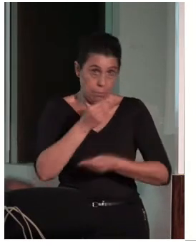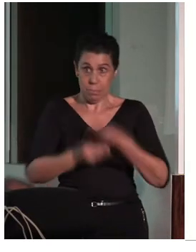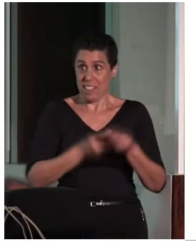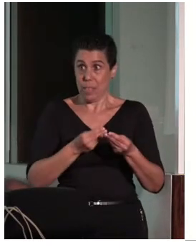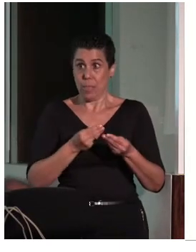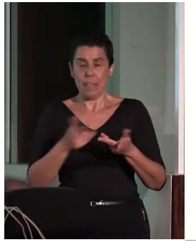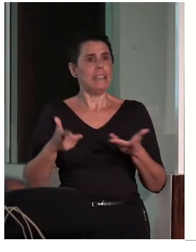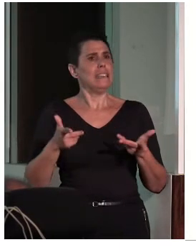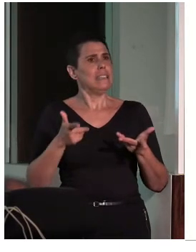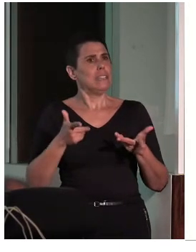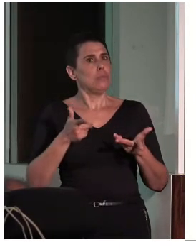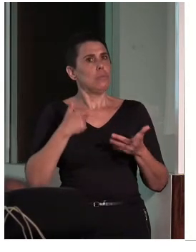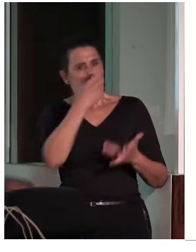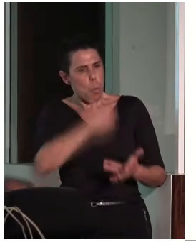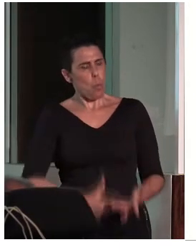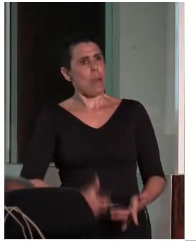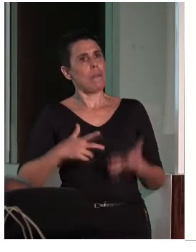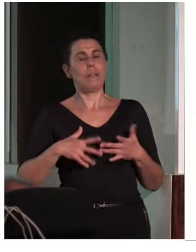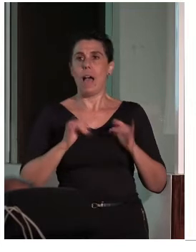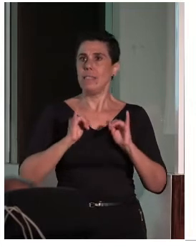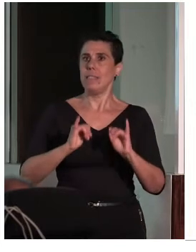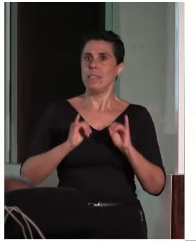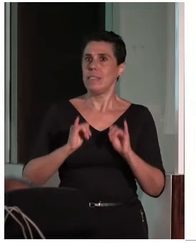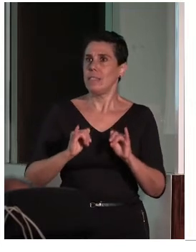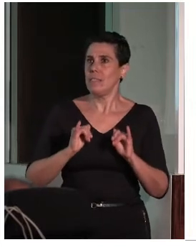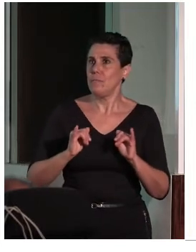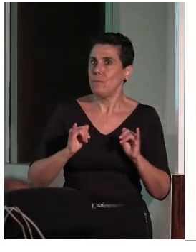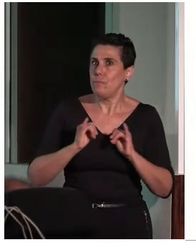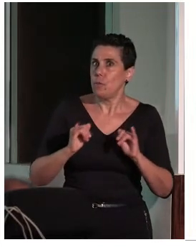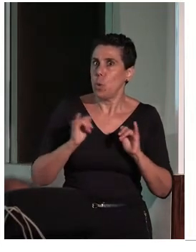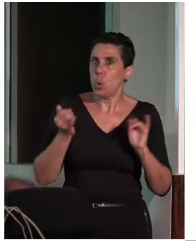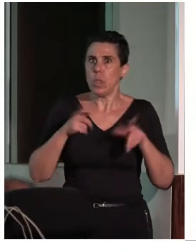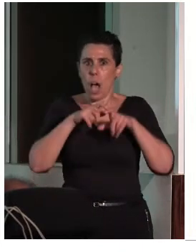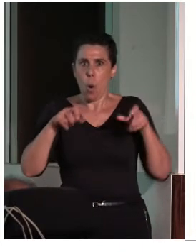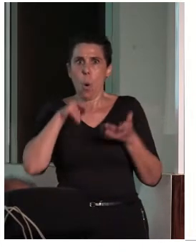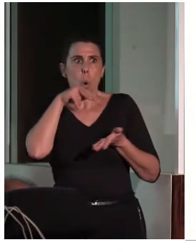bienestar cuando una persona disfruta de un escenario